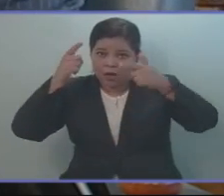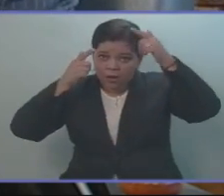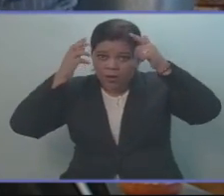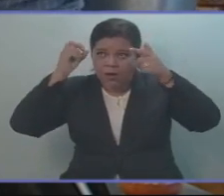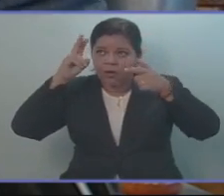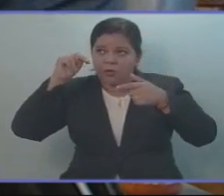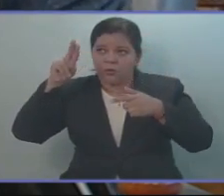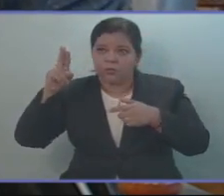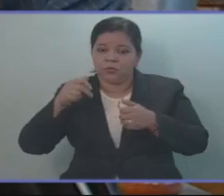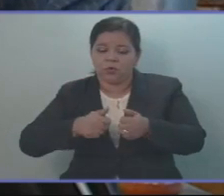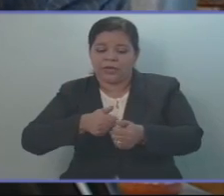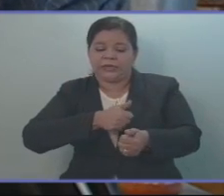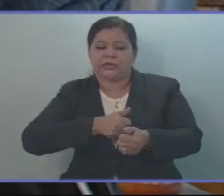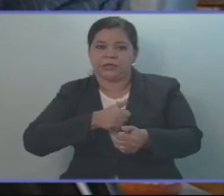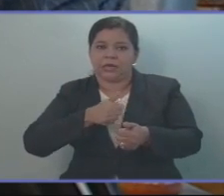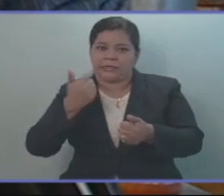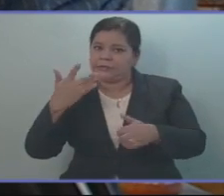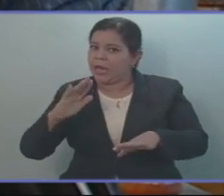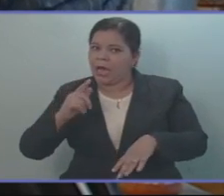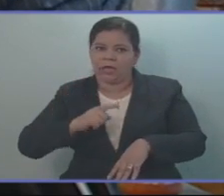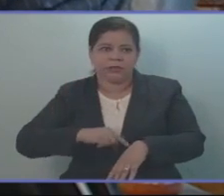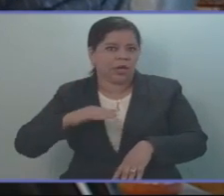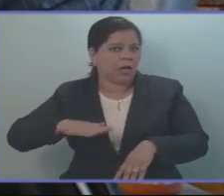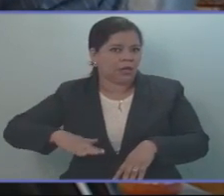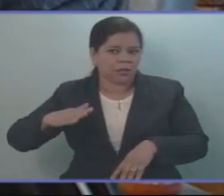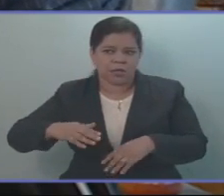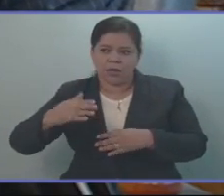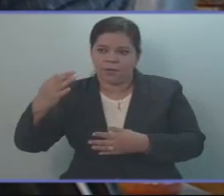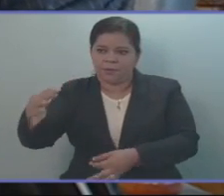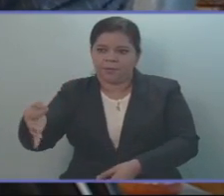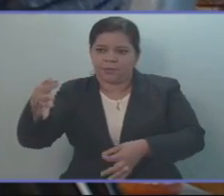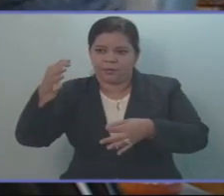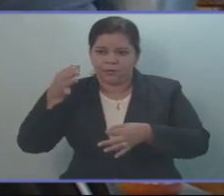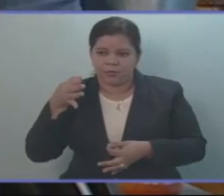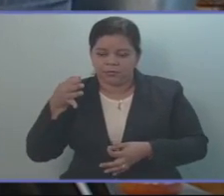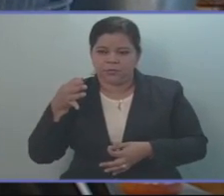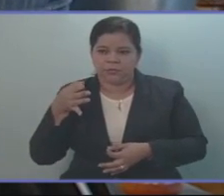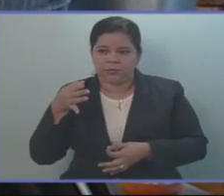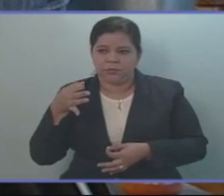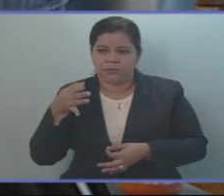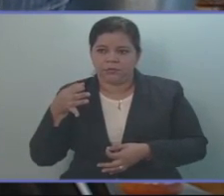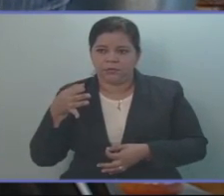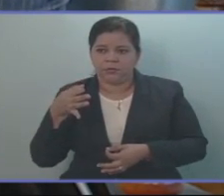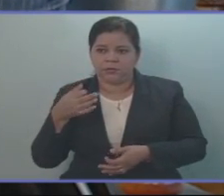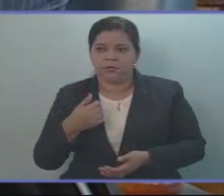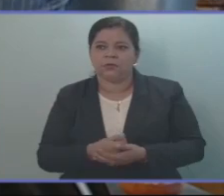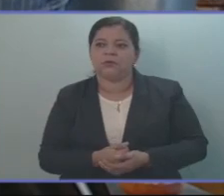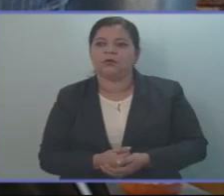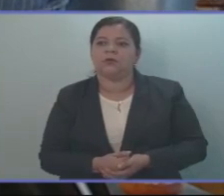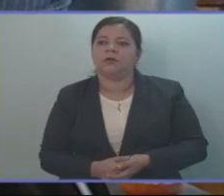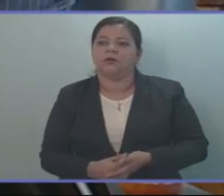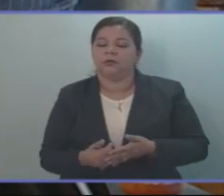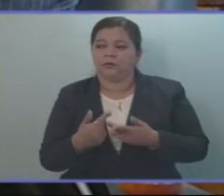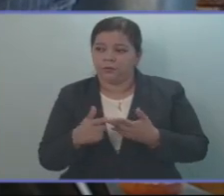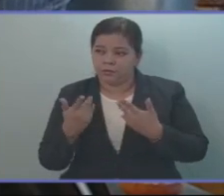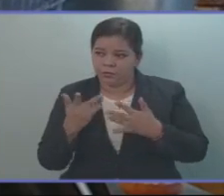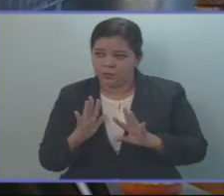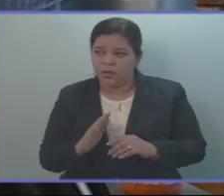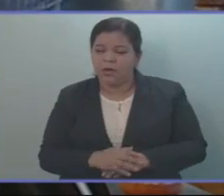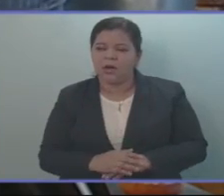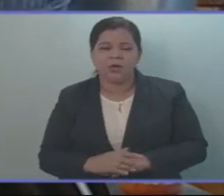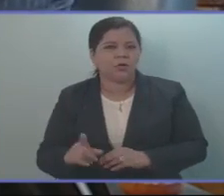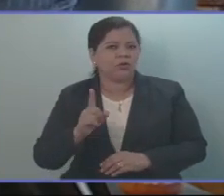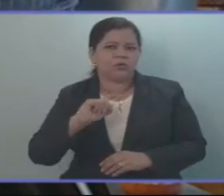nos vino tarde ya la petición, a últimas fechas hay que reconocerlo también, pero eso no era excusa para